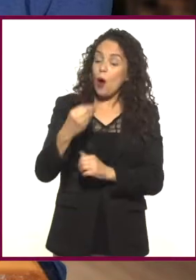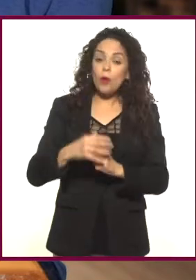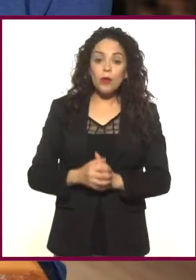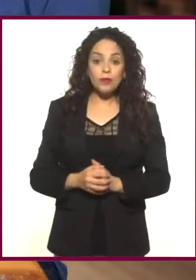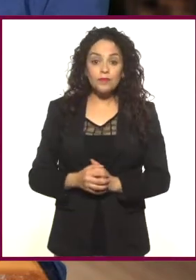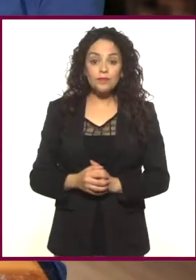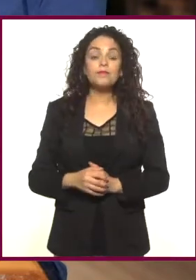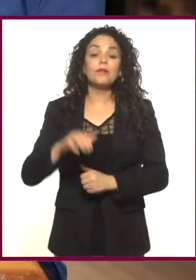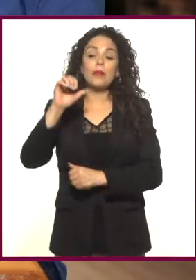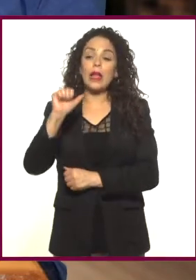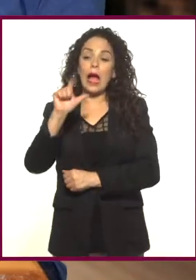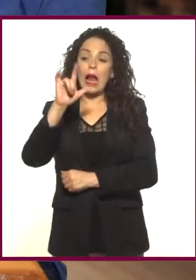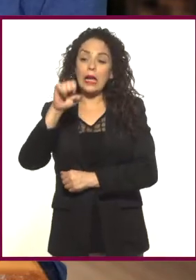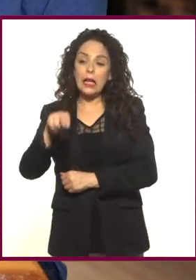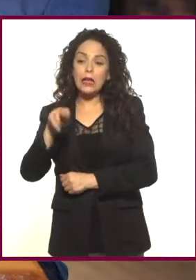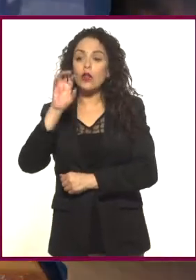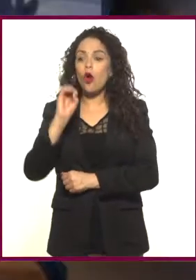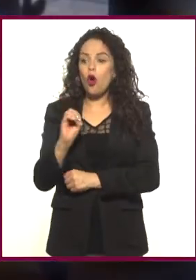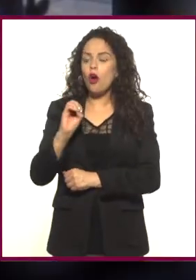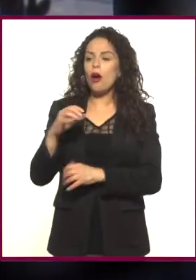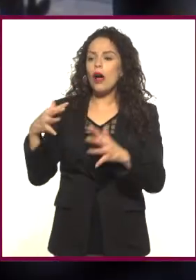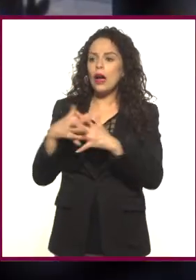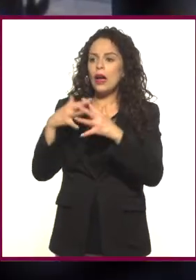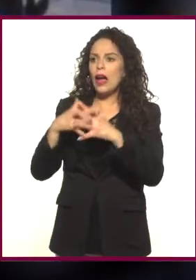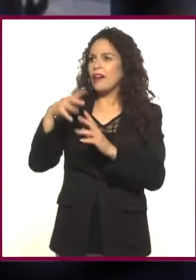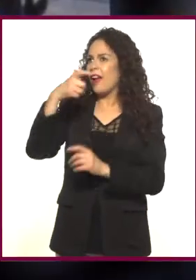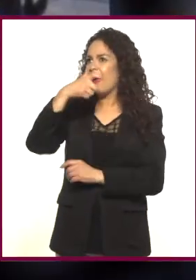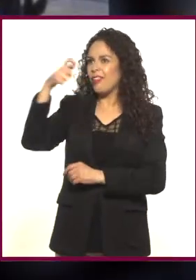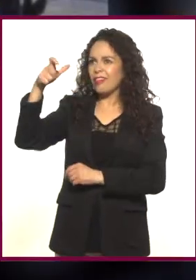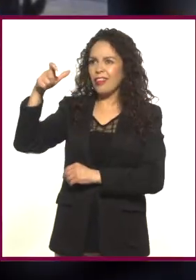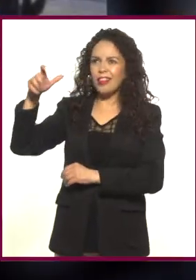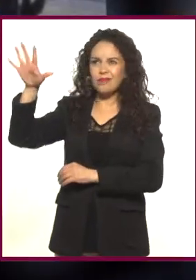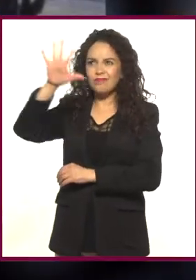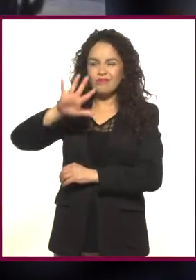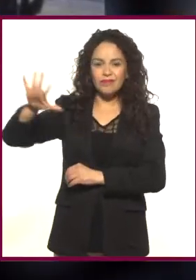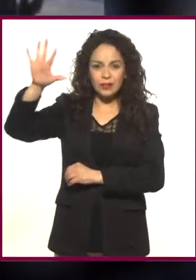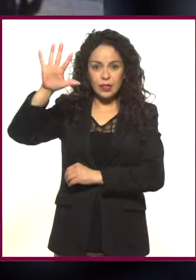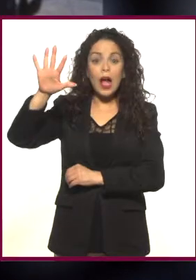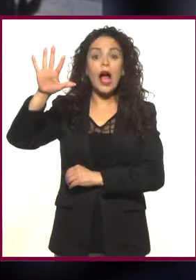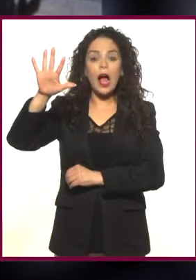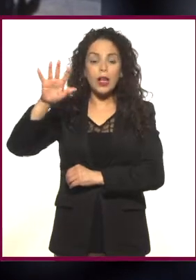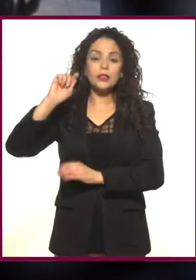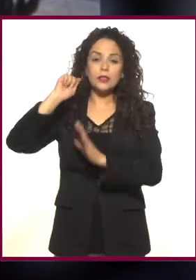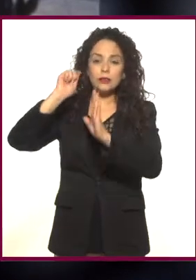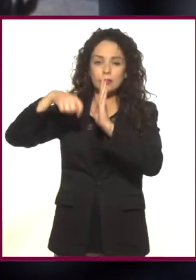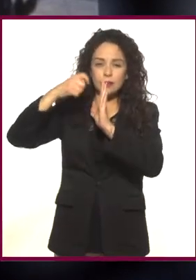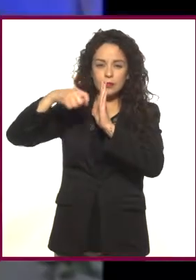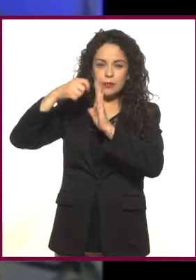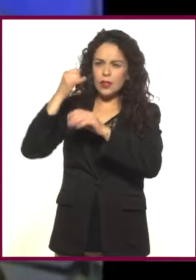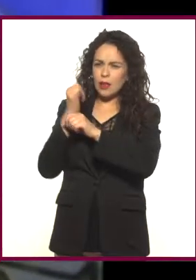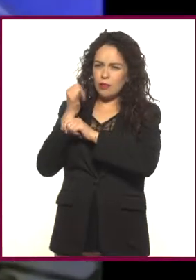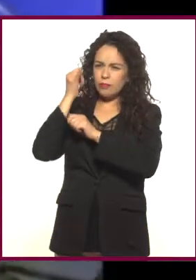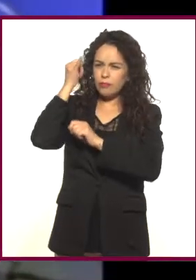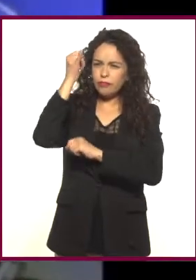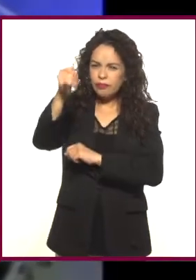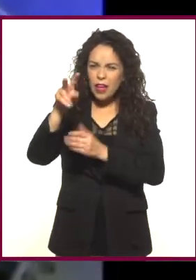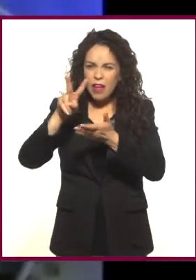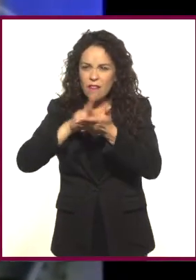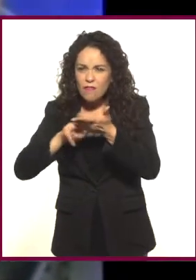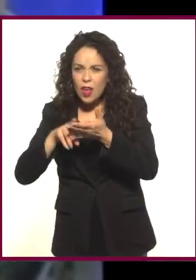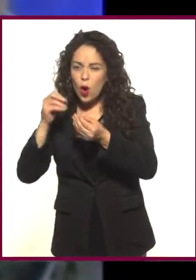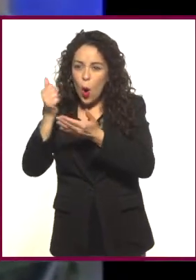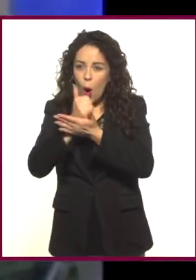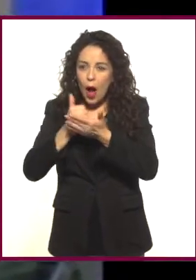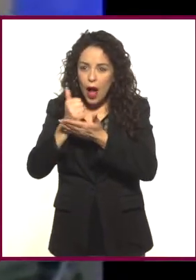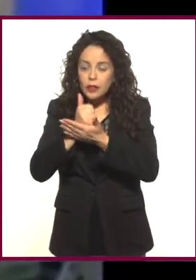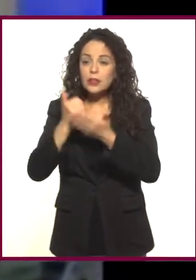usaron en Alien o en la Guerra de las Galaxias? ¡Ándale! filmaban las maquetas de las naves contra un fondo verde o azul o croma y